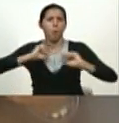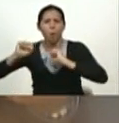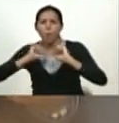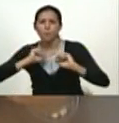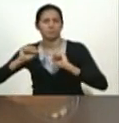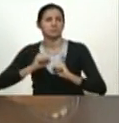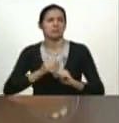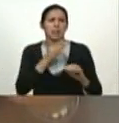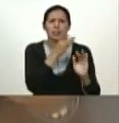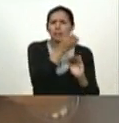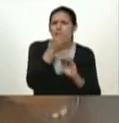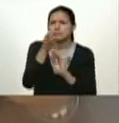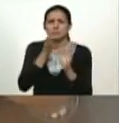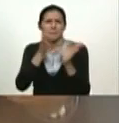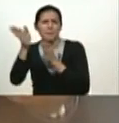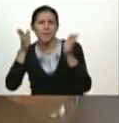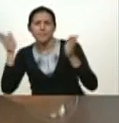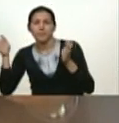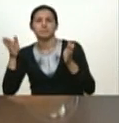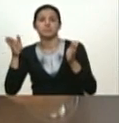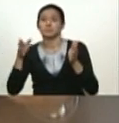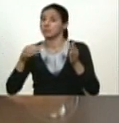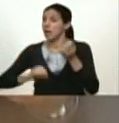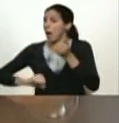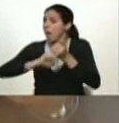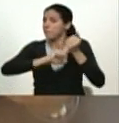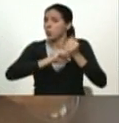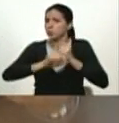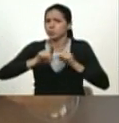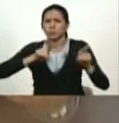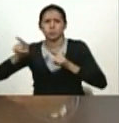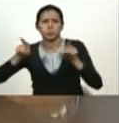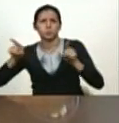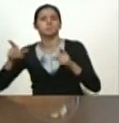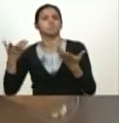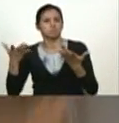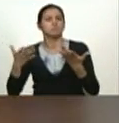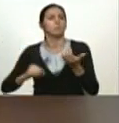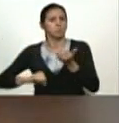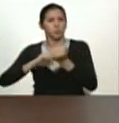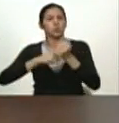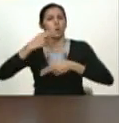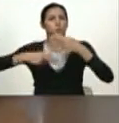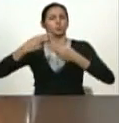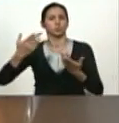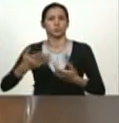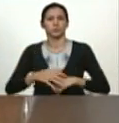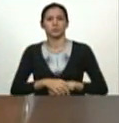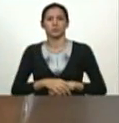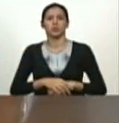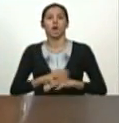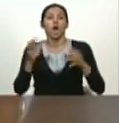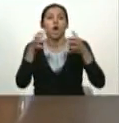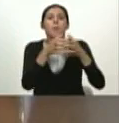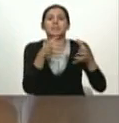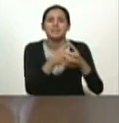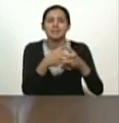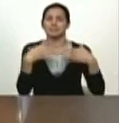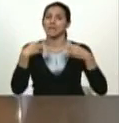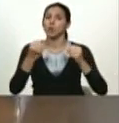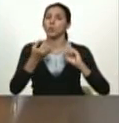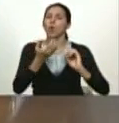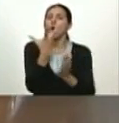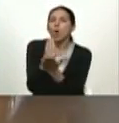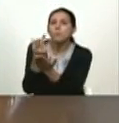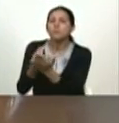es un gran apoyo para construir este movimiento los comités de salud comunales las